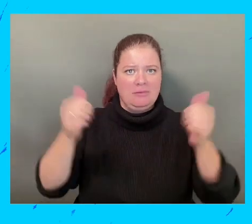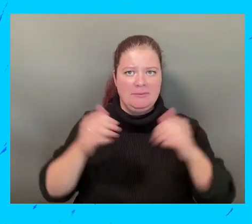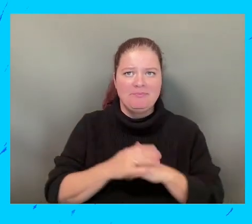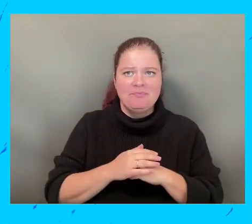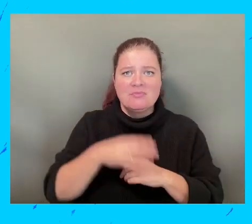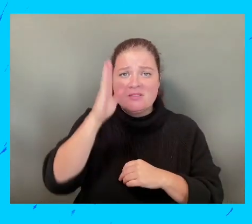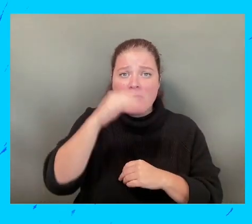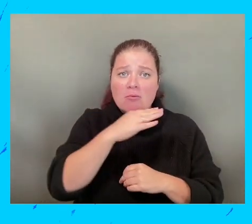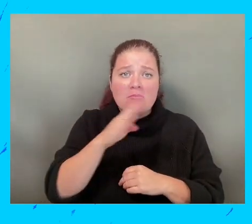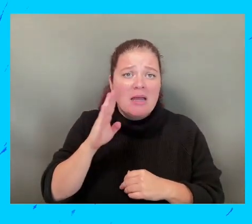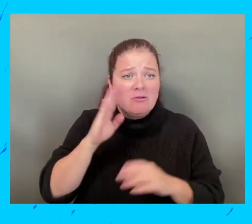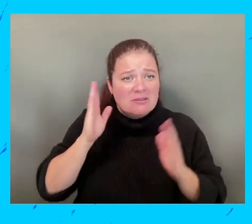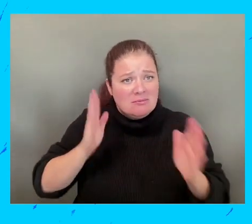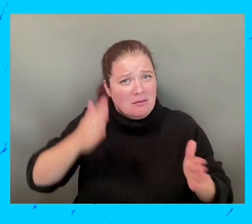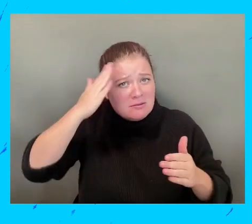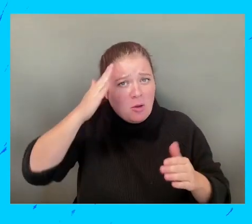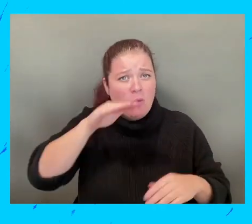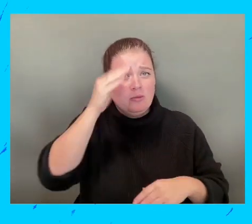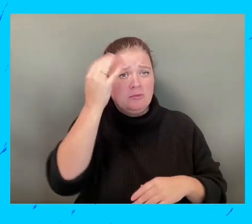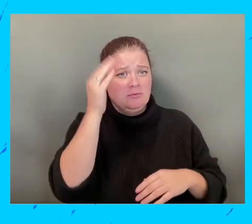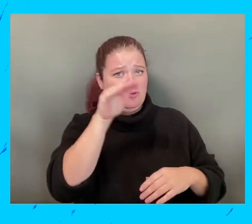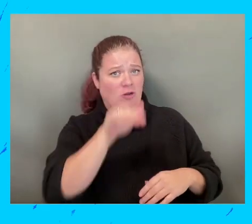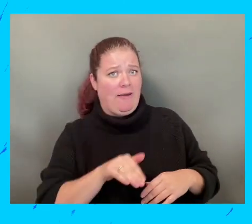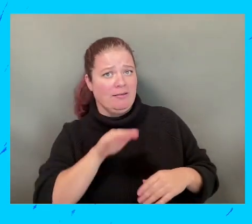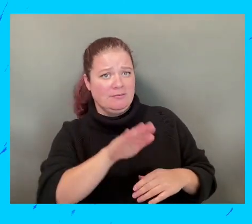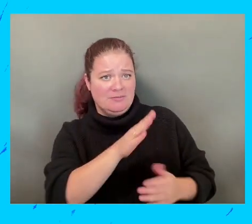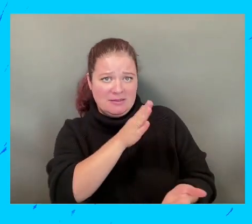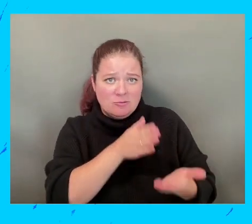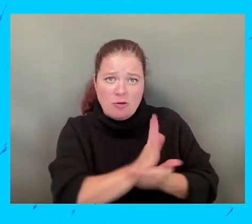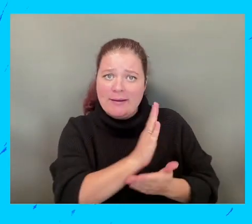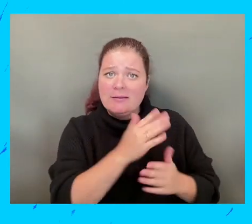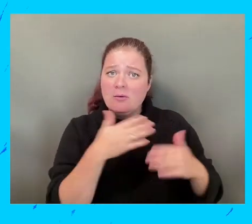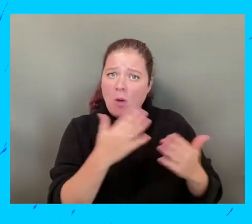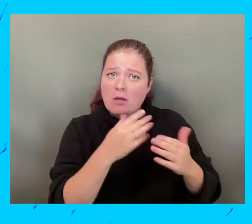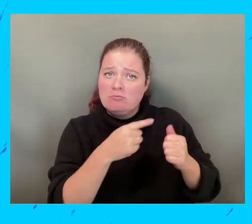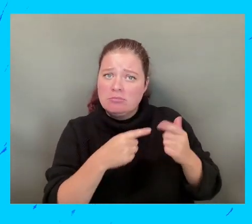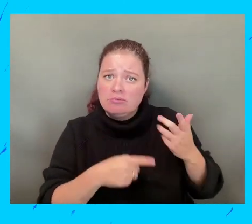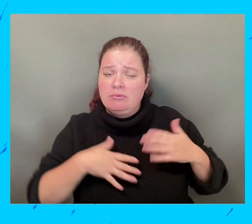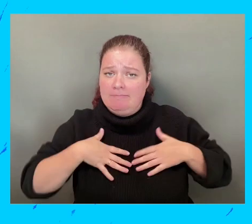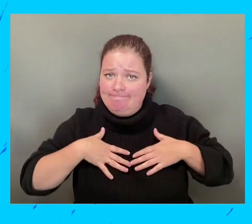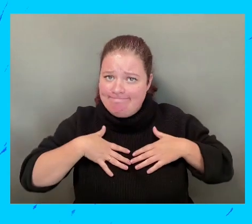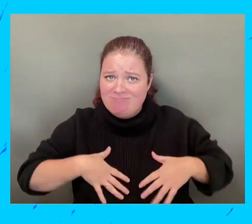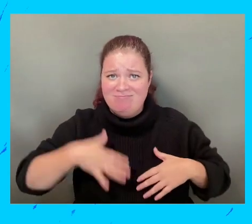europeos pero entonces de los eso era